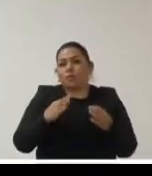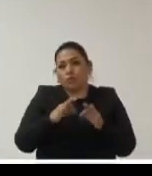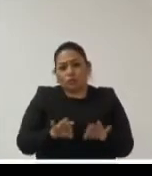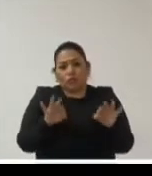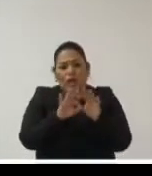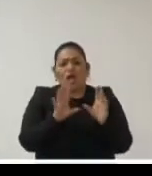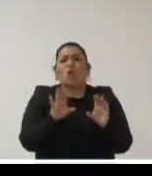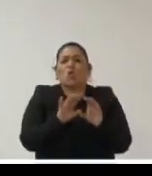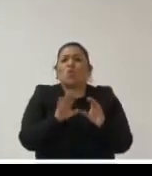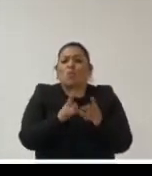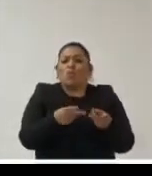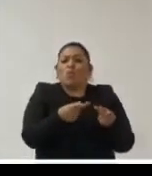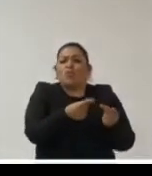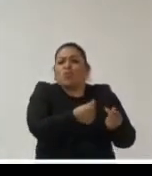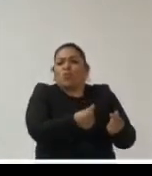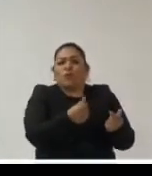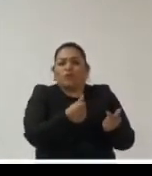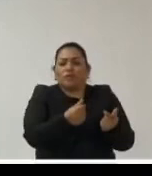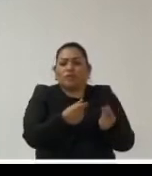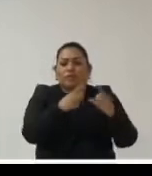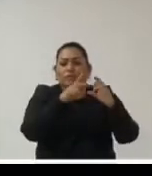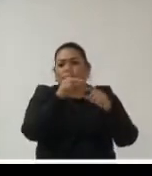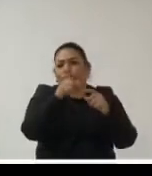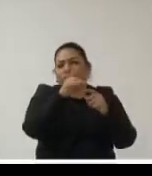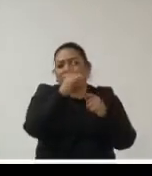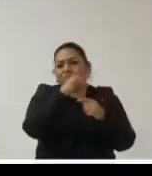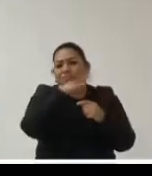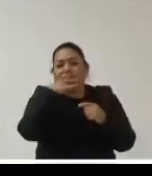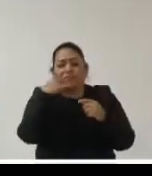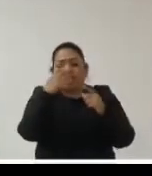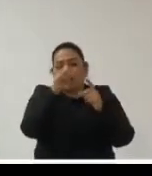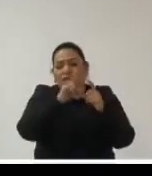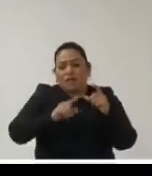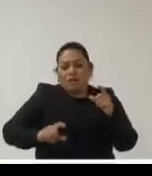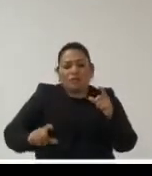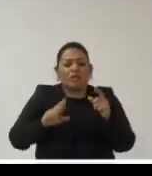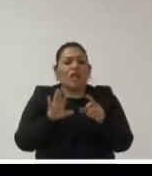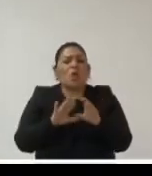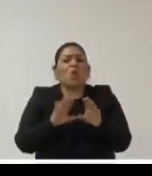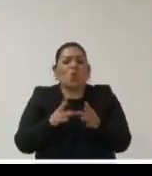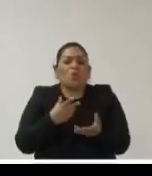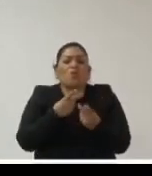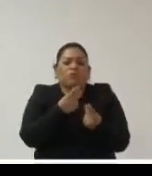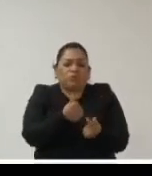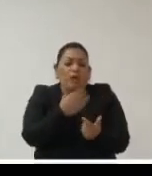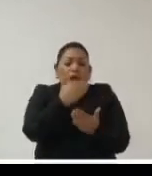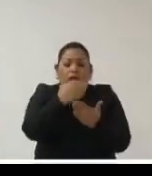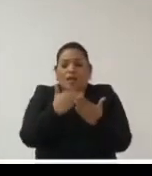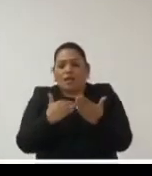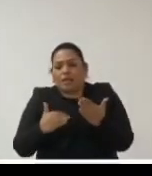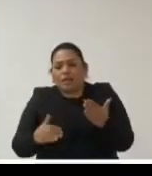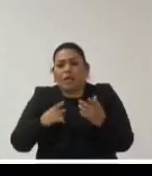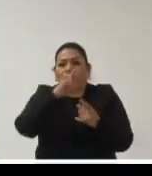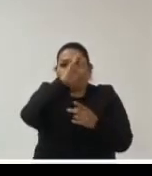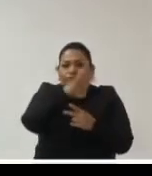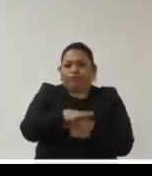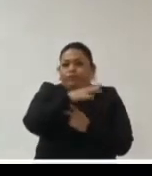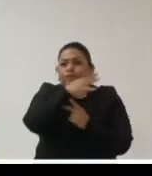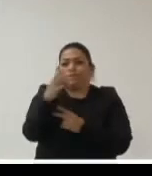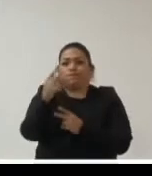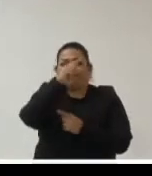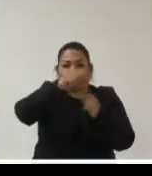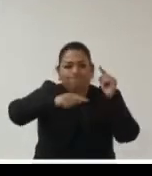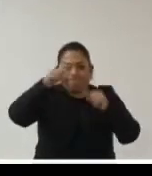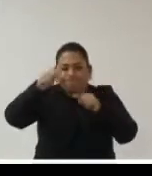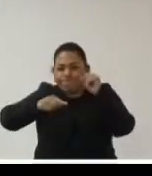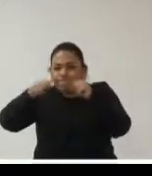gasto que se estaba generando en el país en torno al gasto público propiamente tal en materia de COVID no solamente en términos sanitarios también